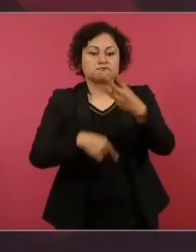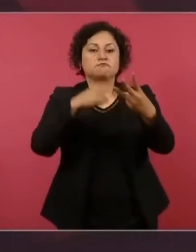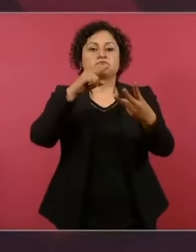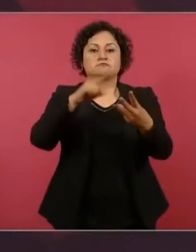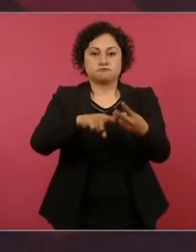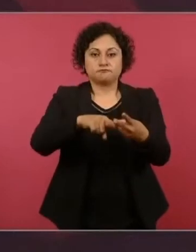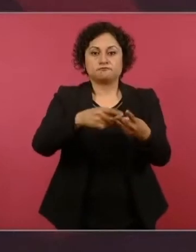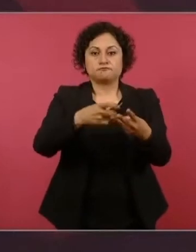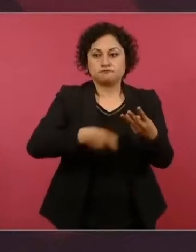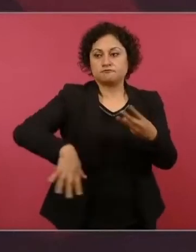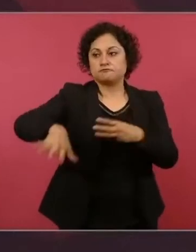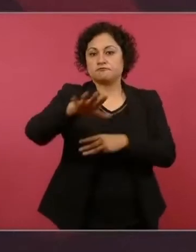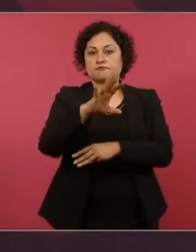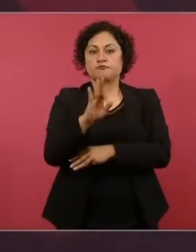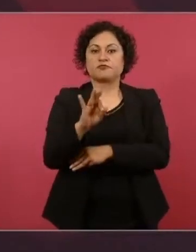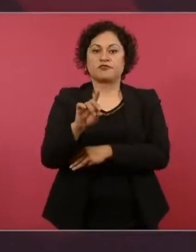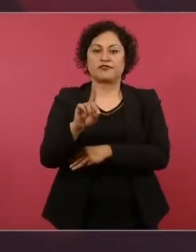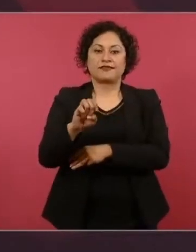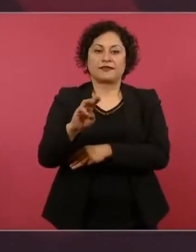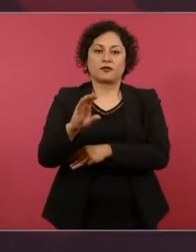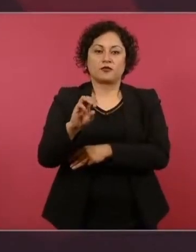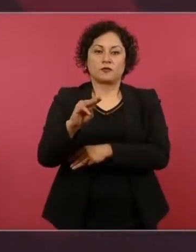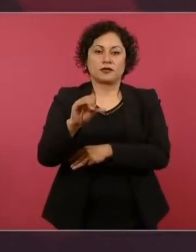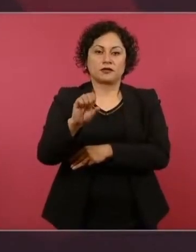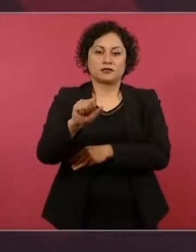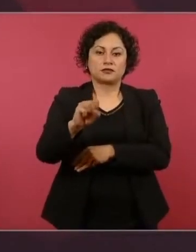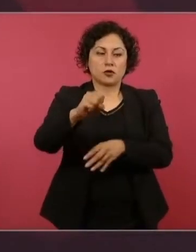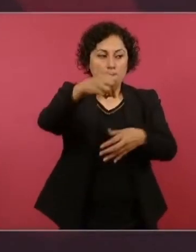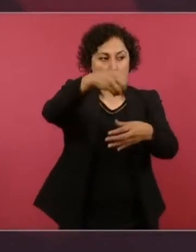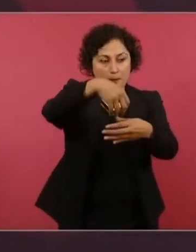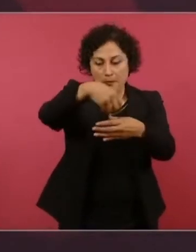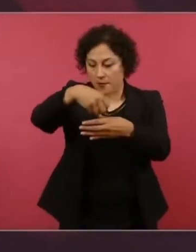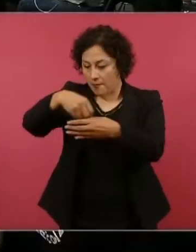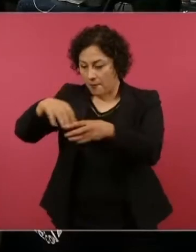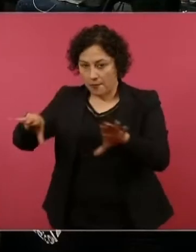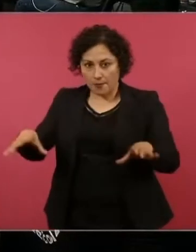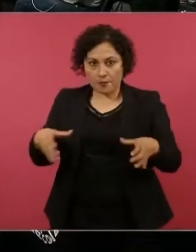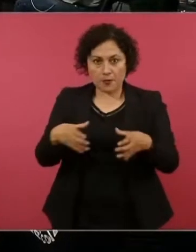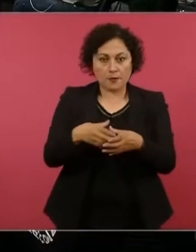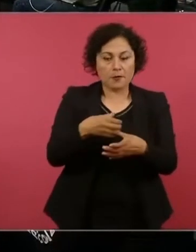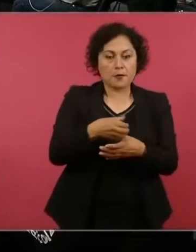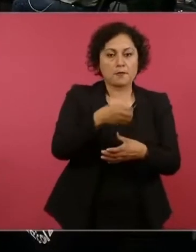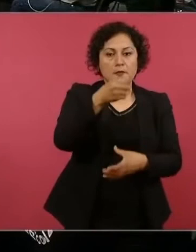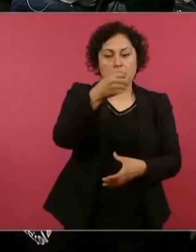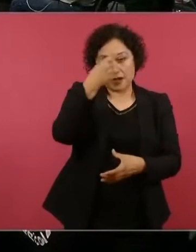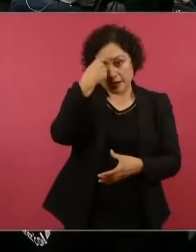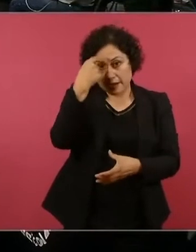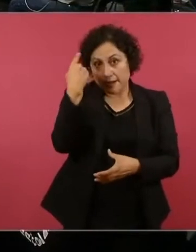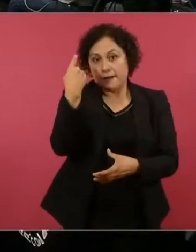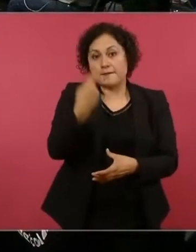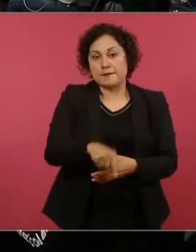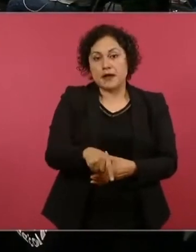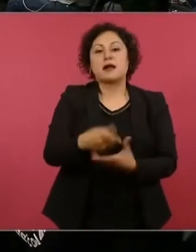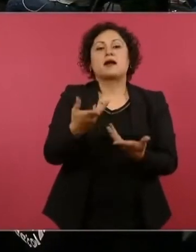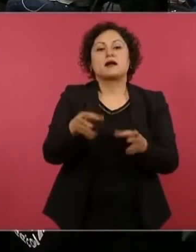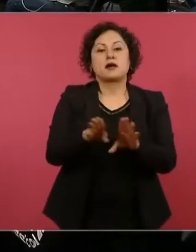se va a financiar, tenga recursos